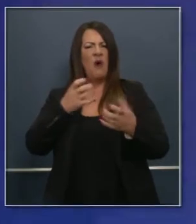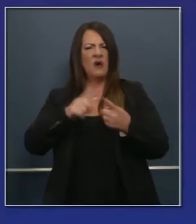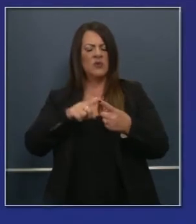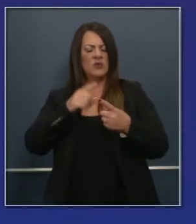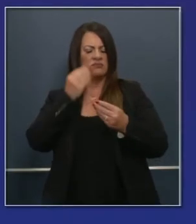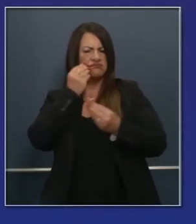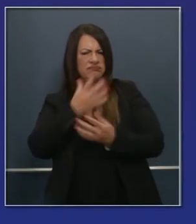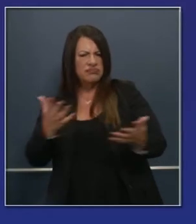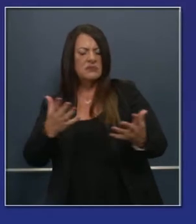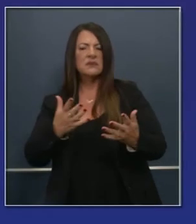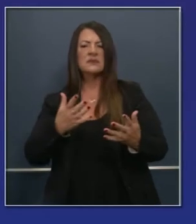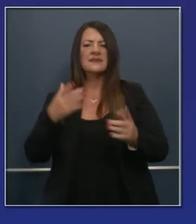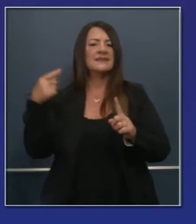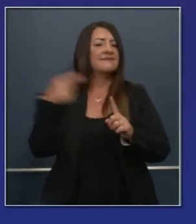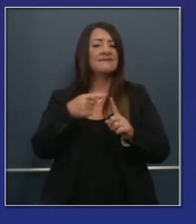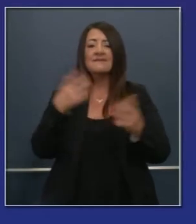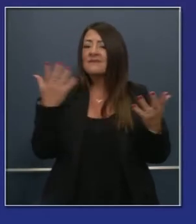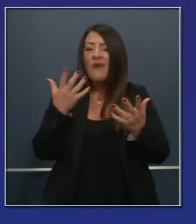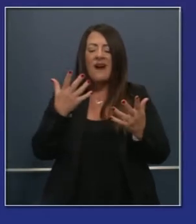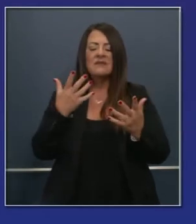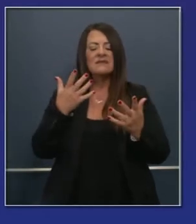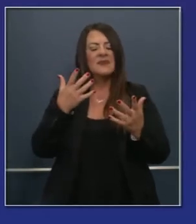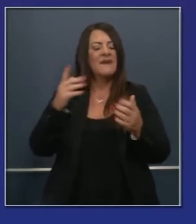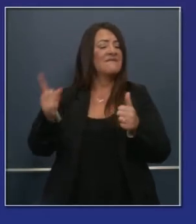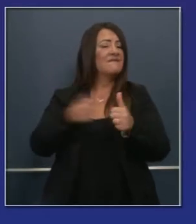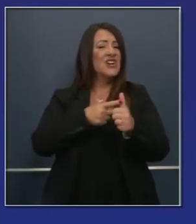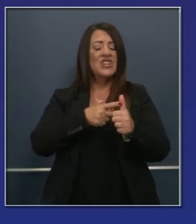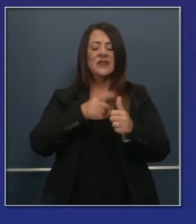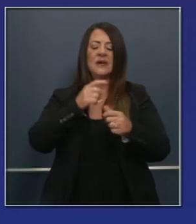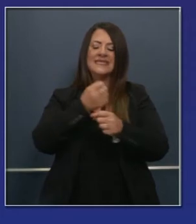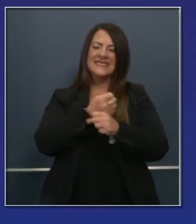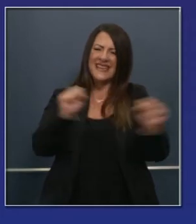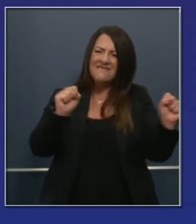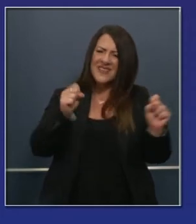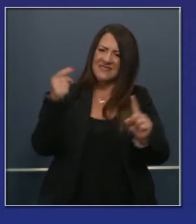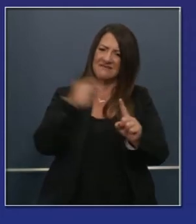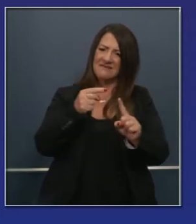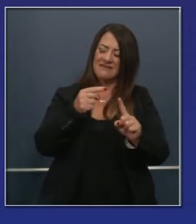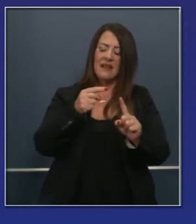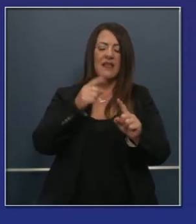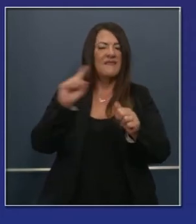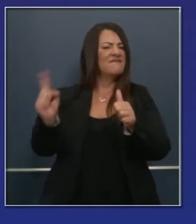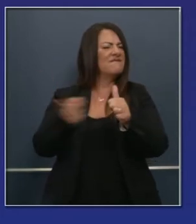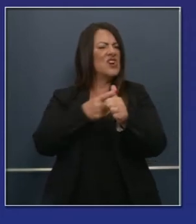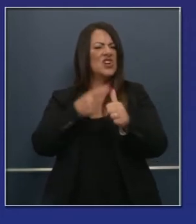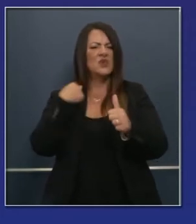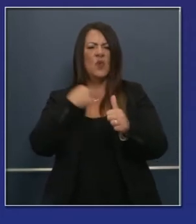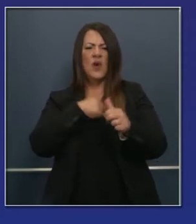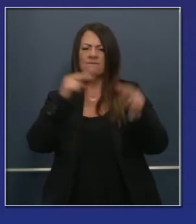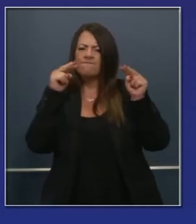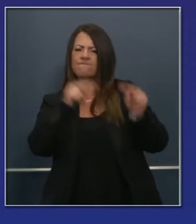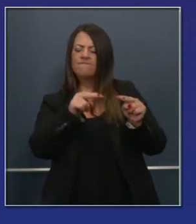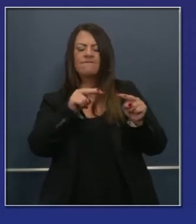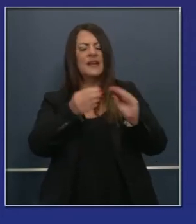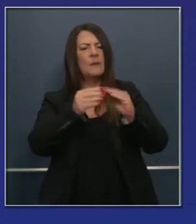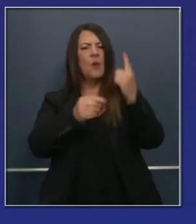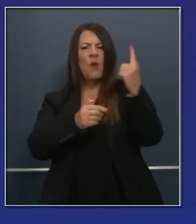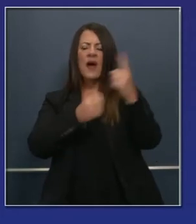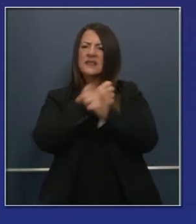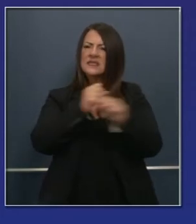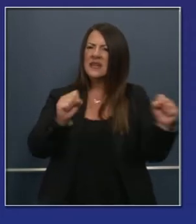un predicado, que es la seguridad. La seguridad es la fundación. Este acercamiento que tenemos es que la seguridad es número uno